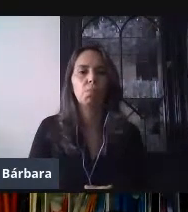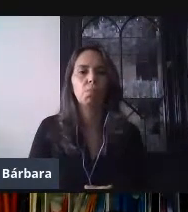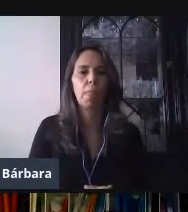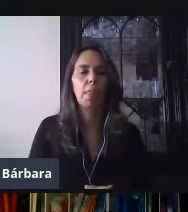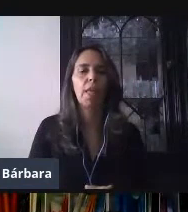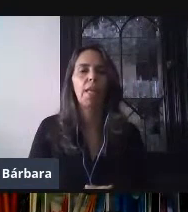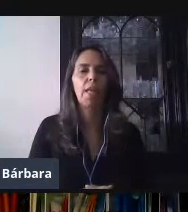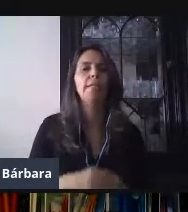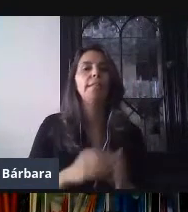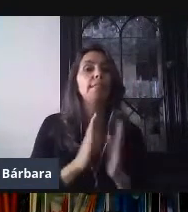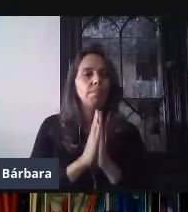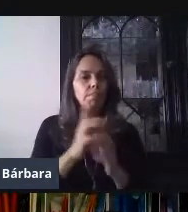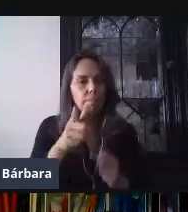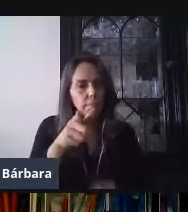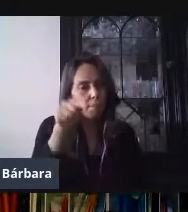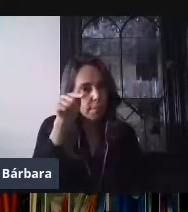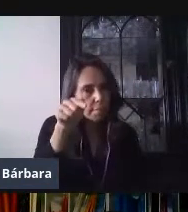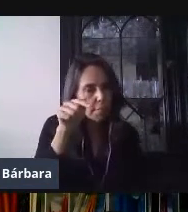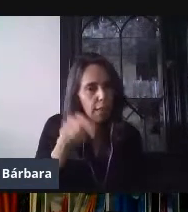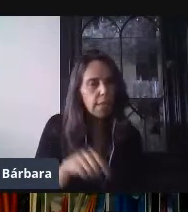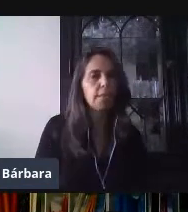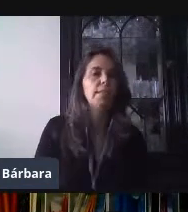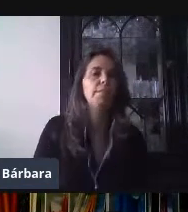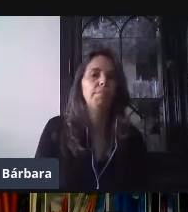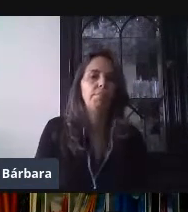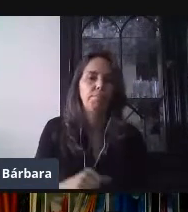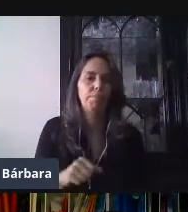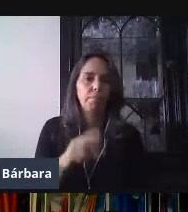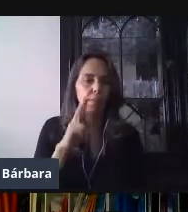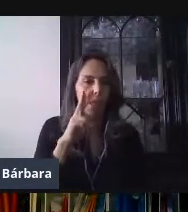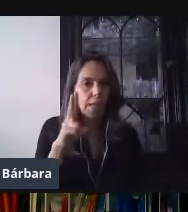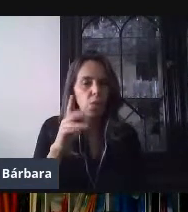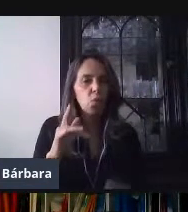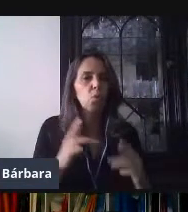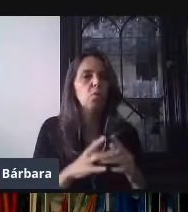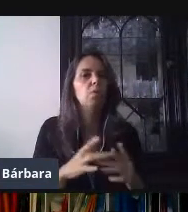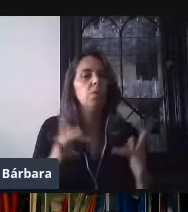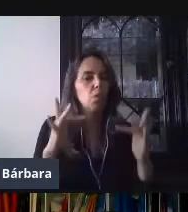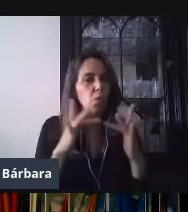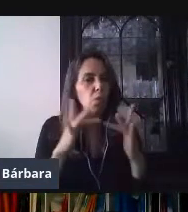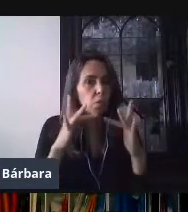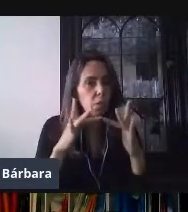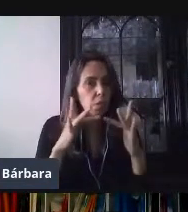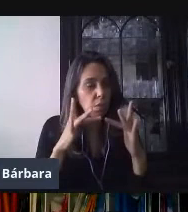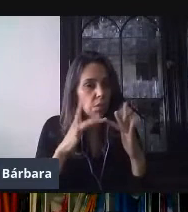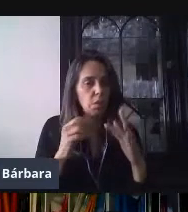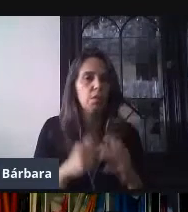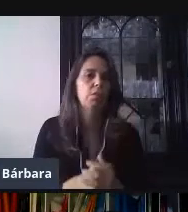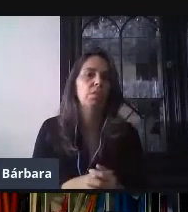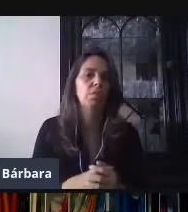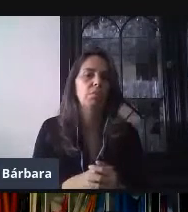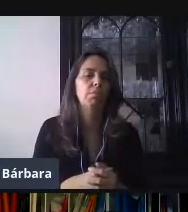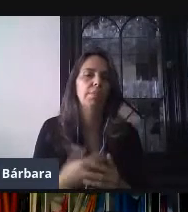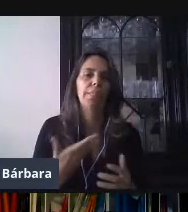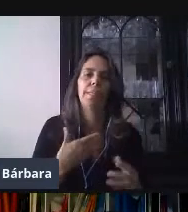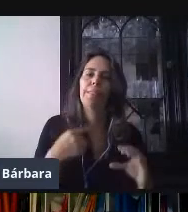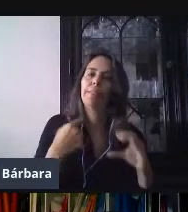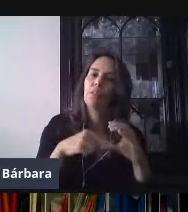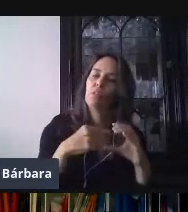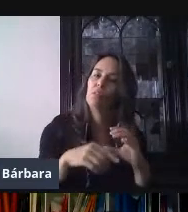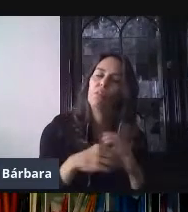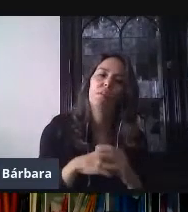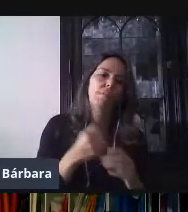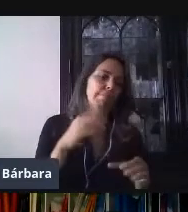opción en donde ustedes pueden localizar a su punto de contacto en la cuestión de, oye, no tengo todavía mi cuenta, la,